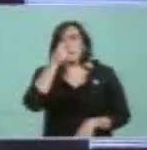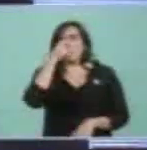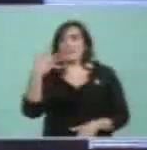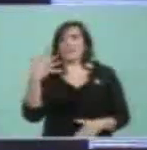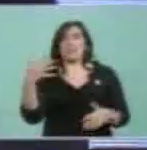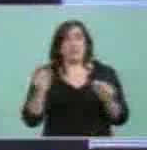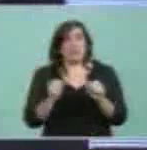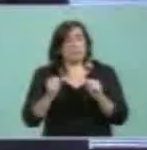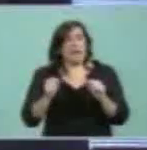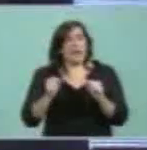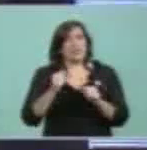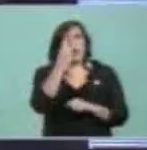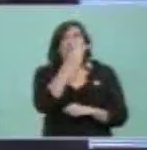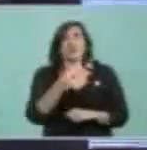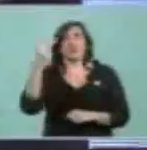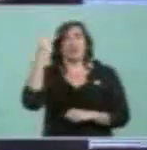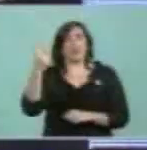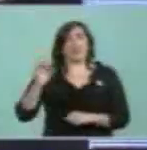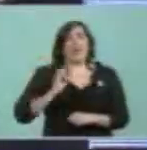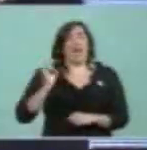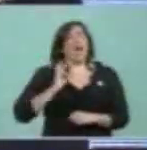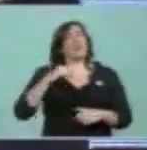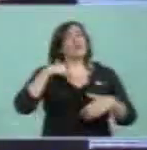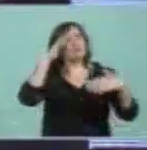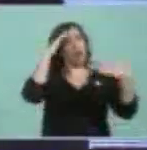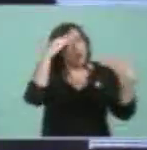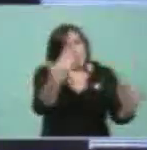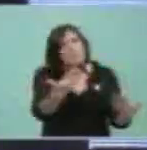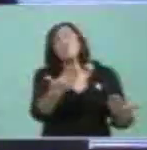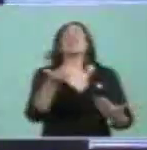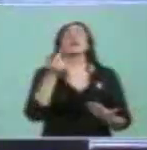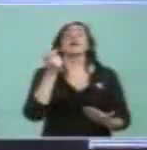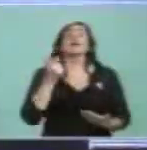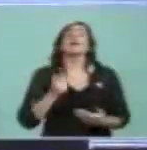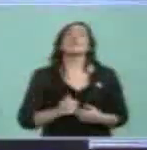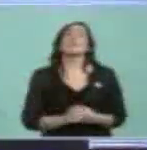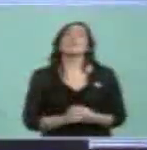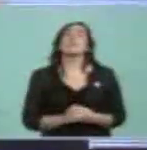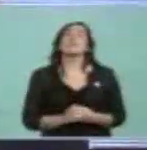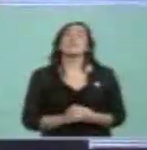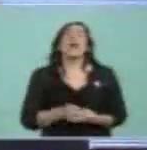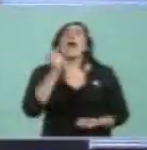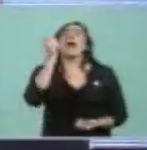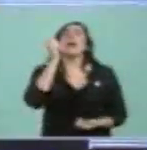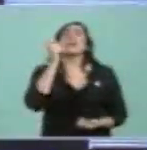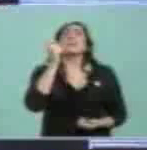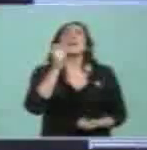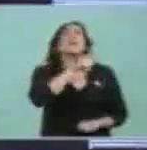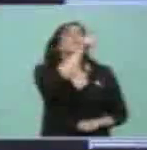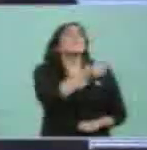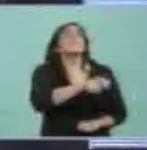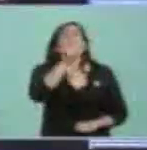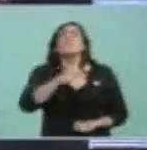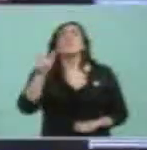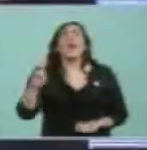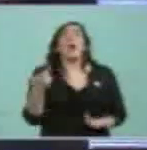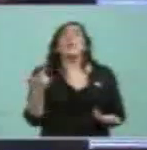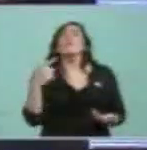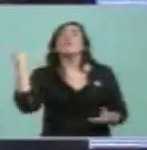25 de mayo, a 202 años de aquella gesta, precisamente a esos seres anónimos,